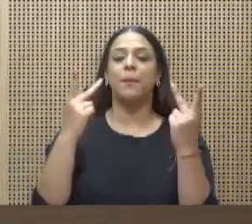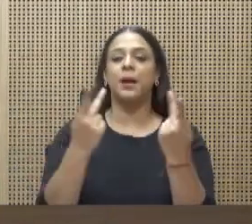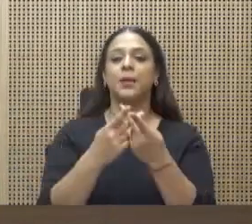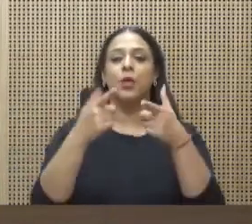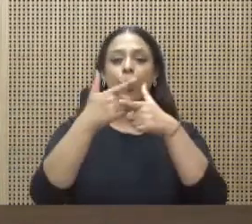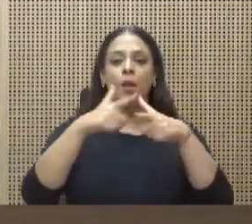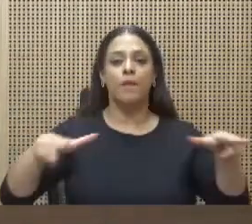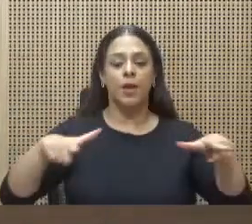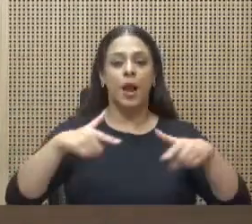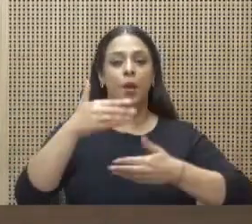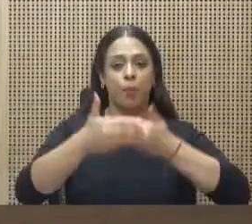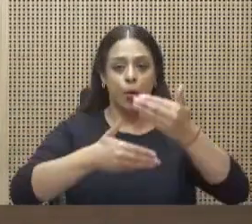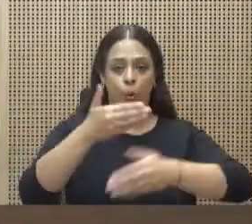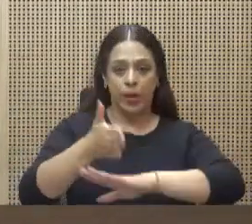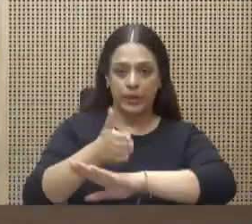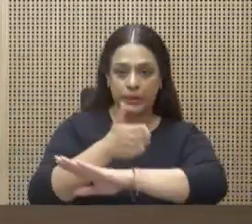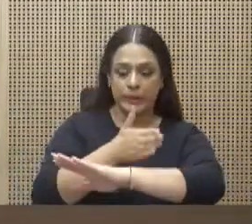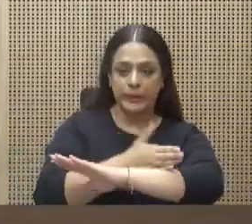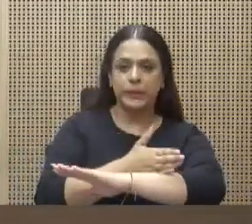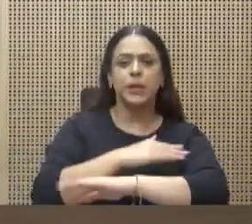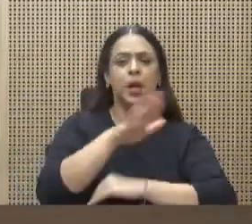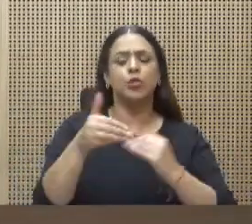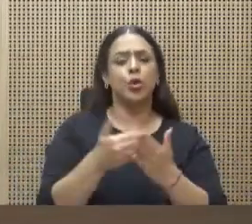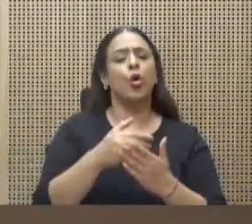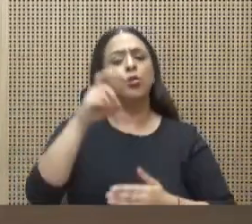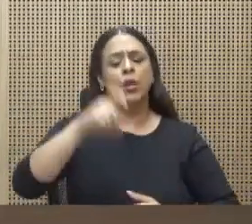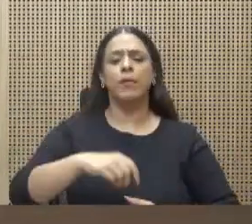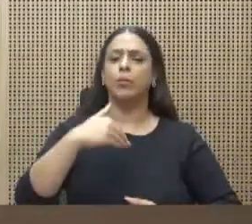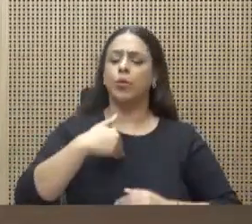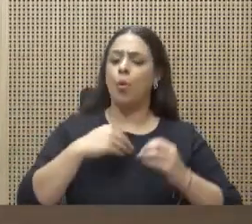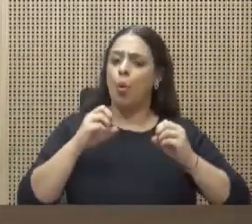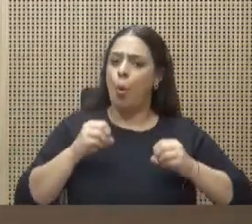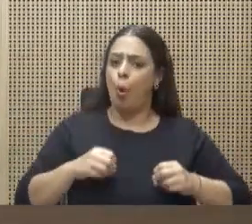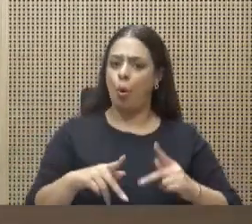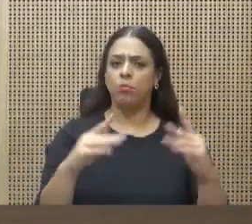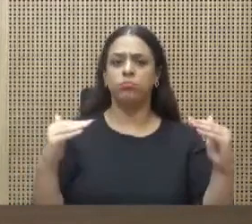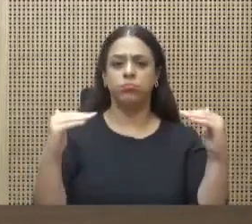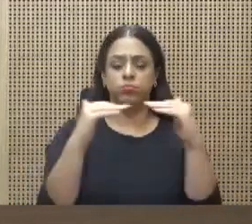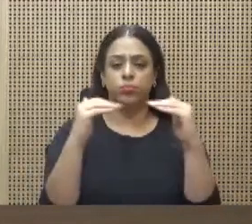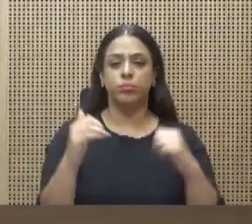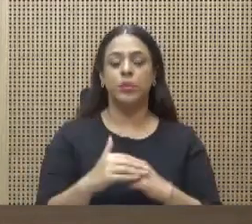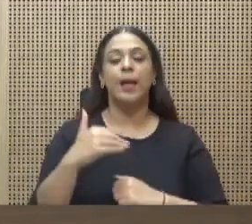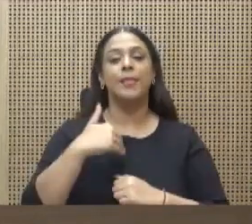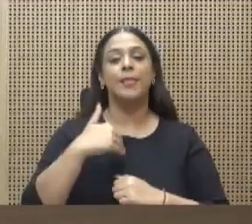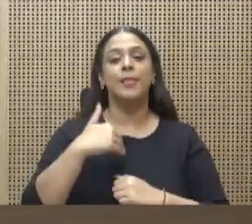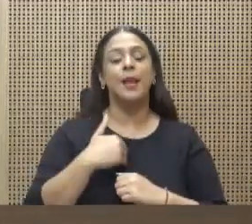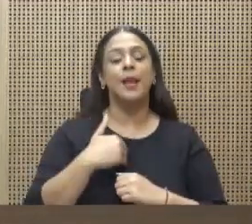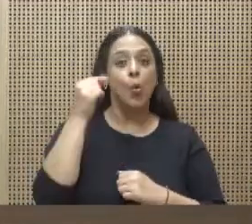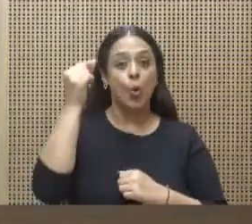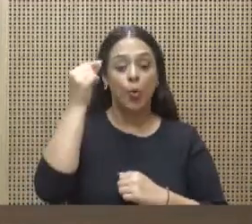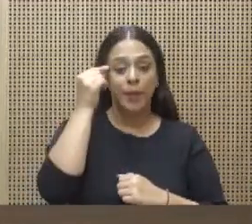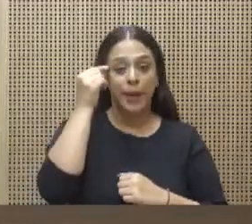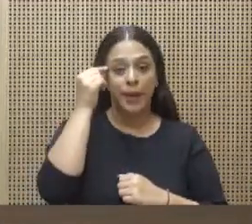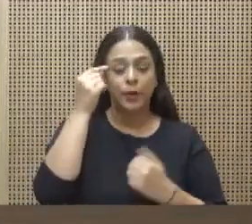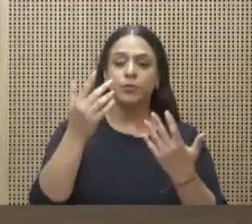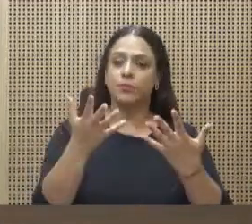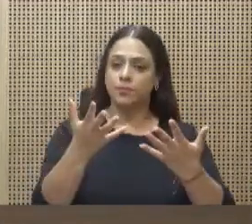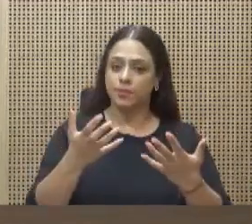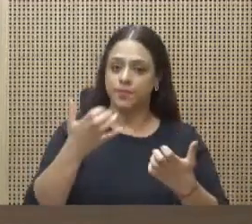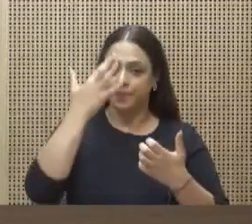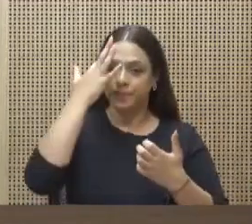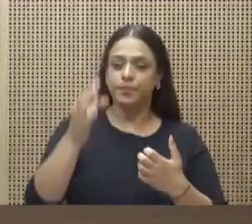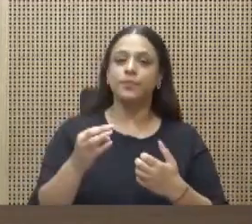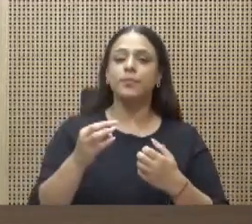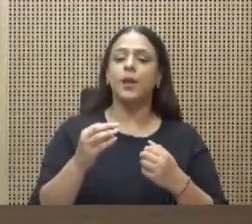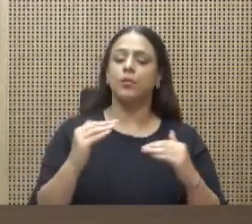derechos y oportunidades. Creemos en un Estado ágil y eficiente que facilite y proteja